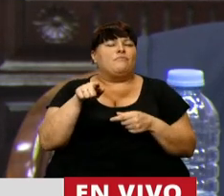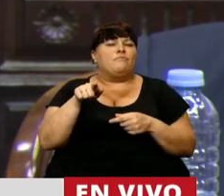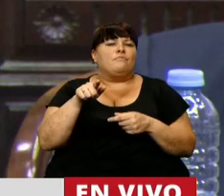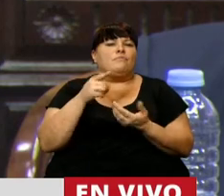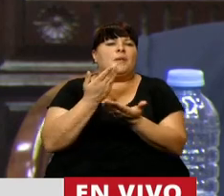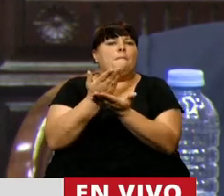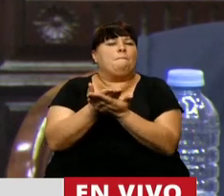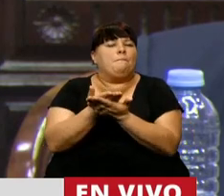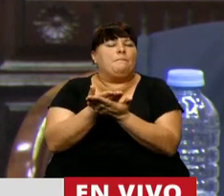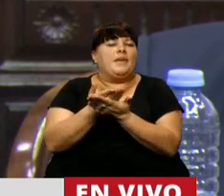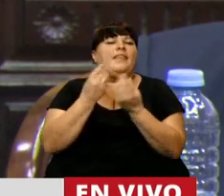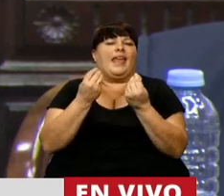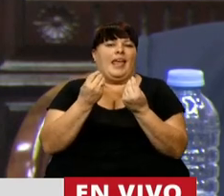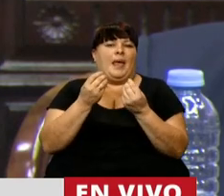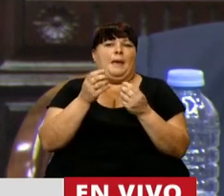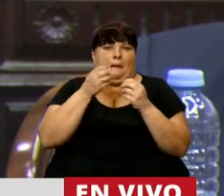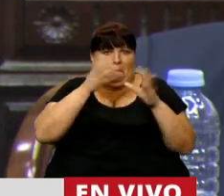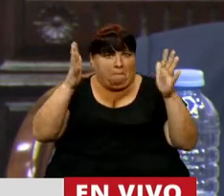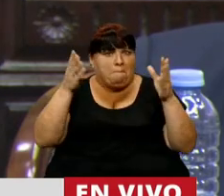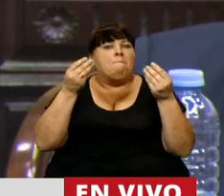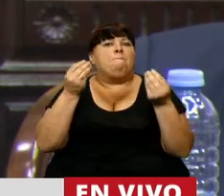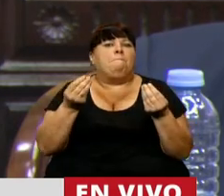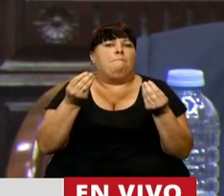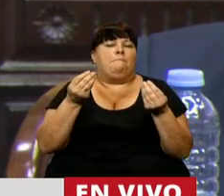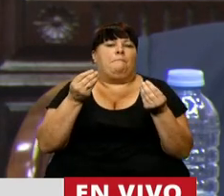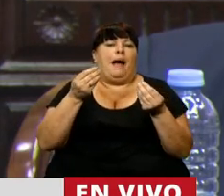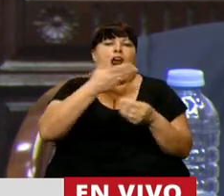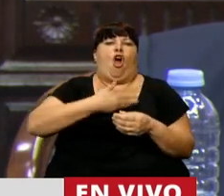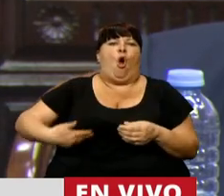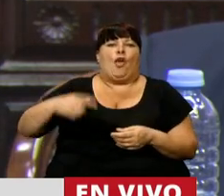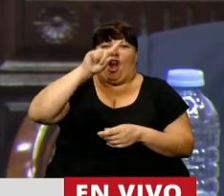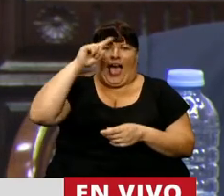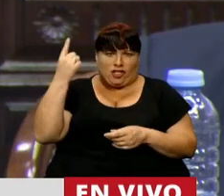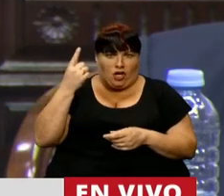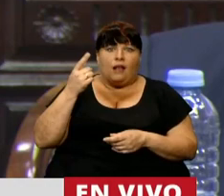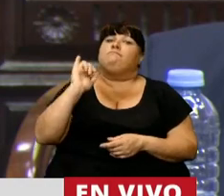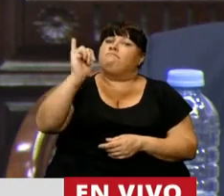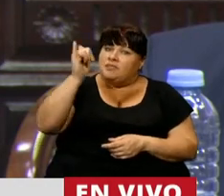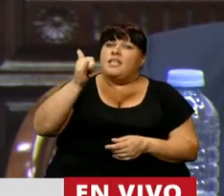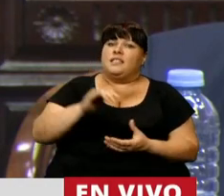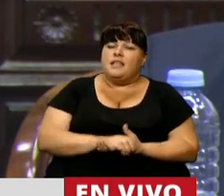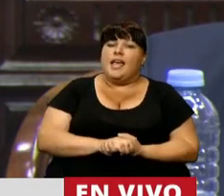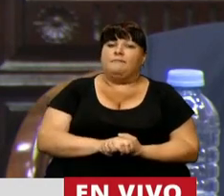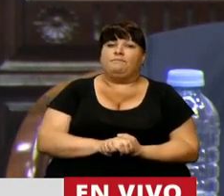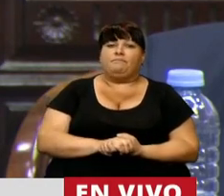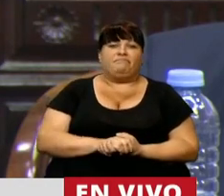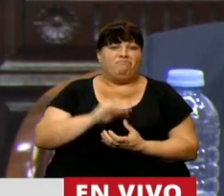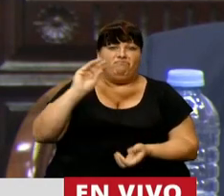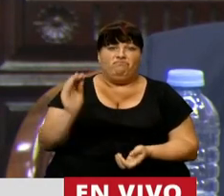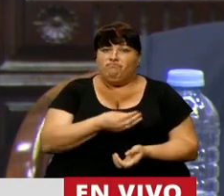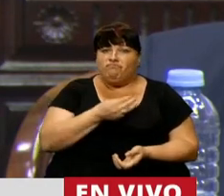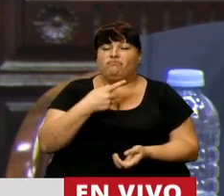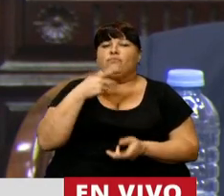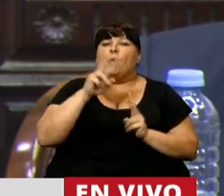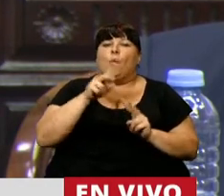manifestación de beneplácito con una acción del Gobierno Nacional. Sí, Presidente, no logramos